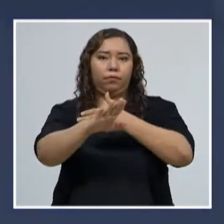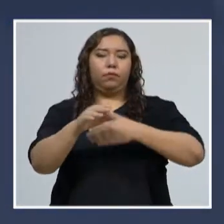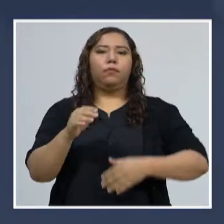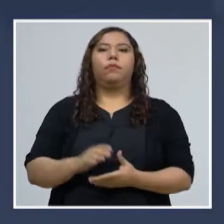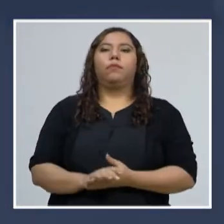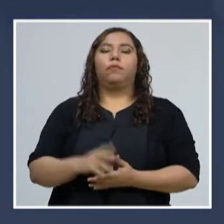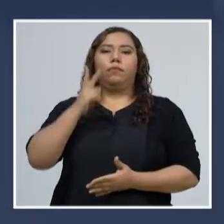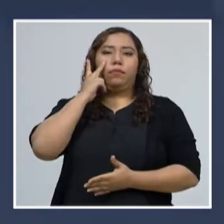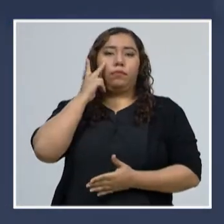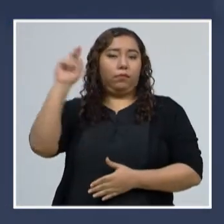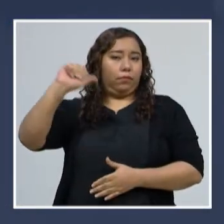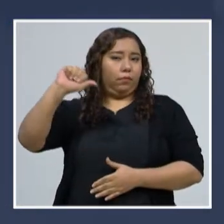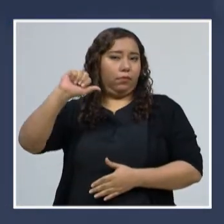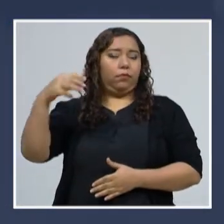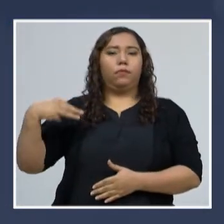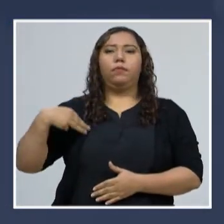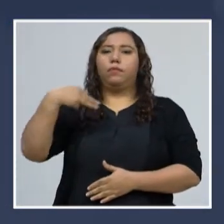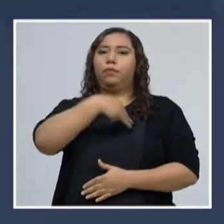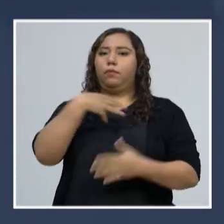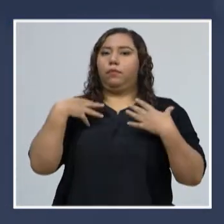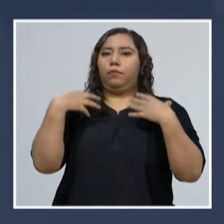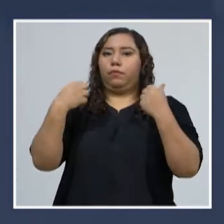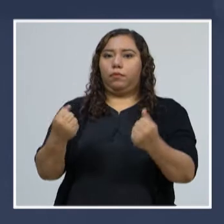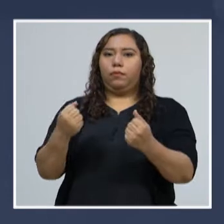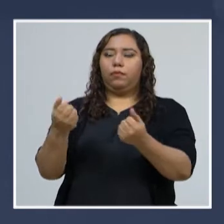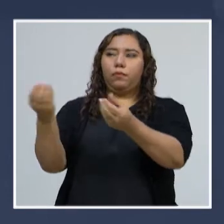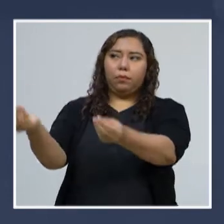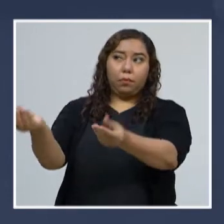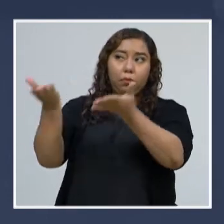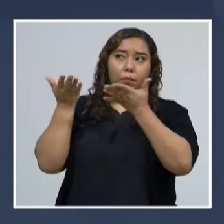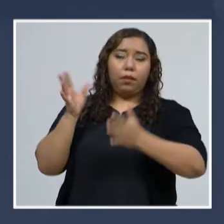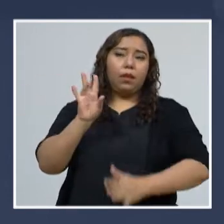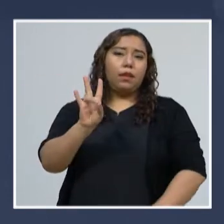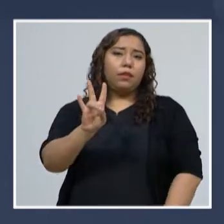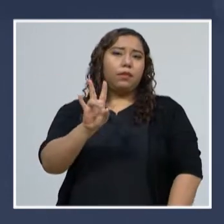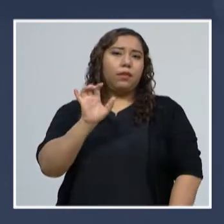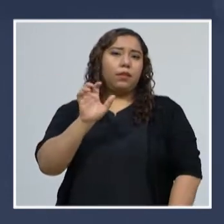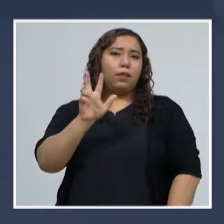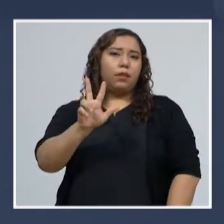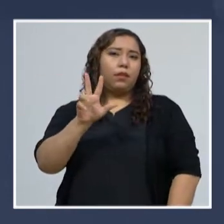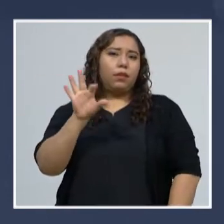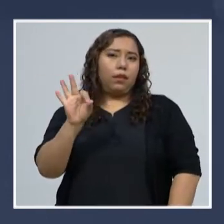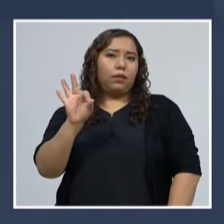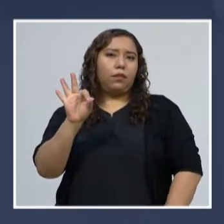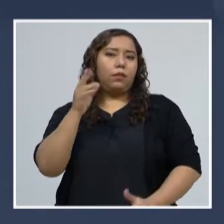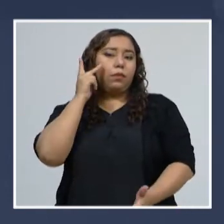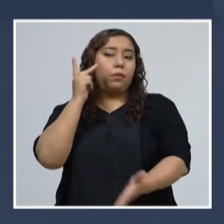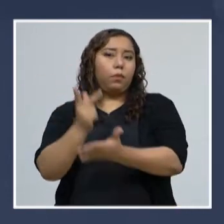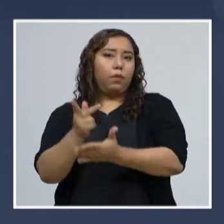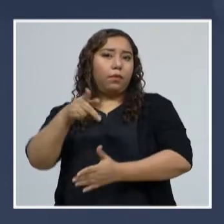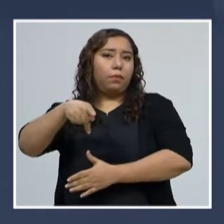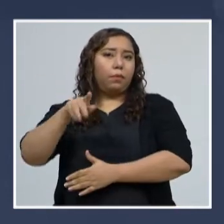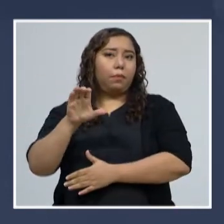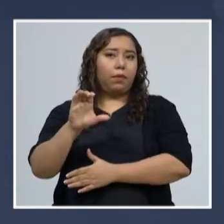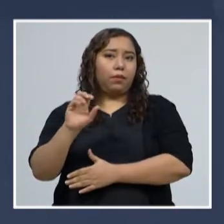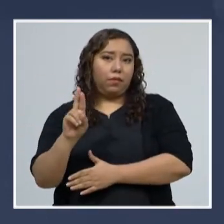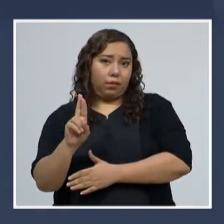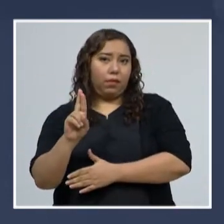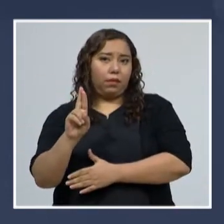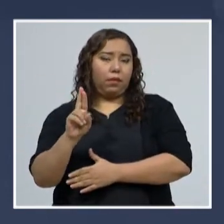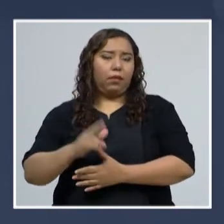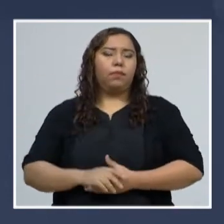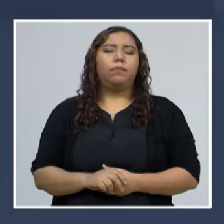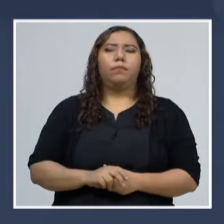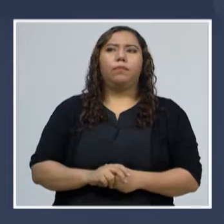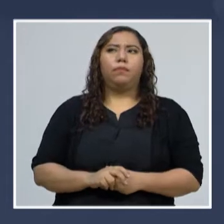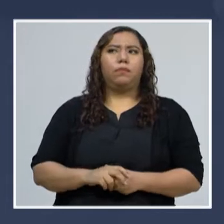Secretaría de Salud nos reporta 739 pruebas PCR procesadas, un número menor